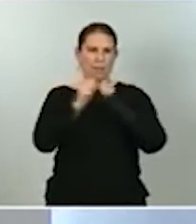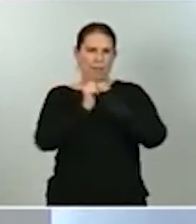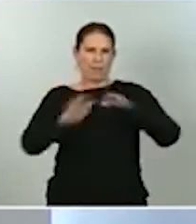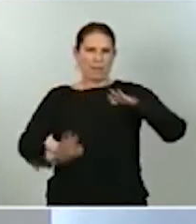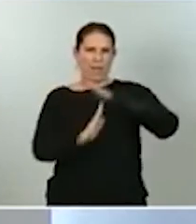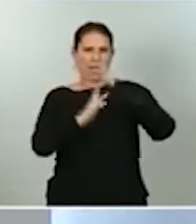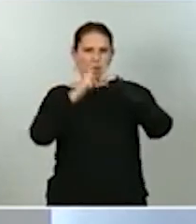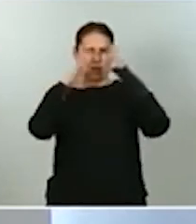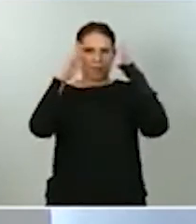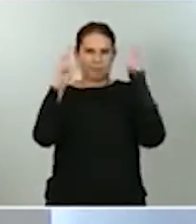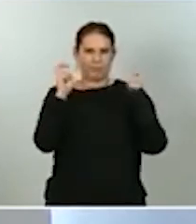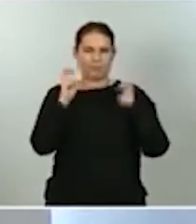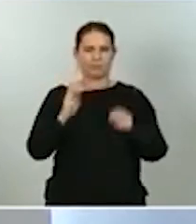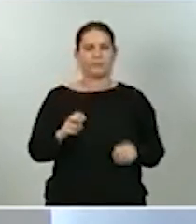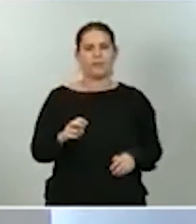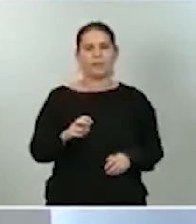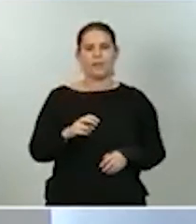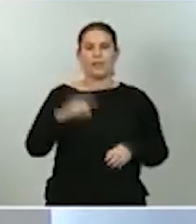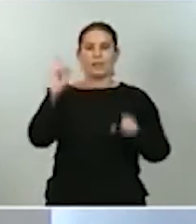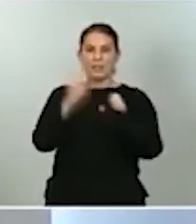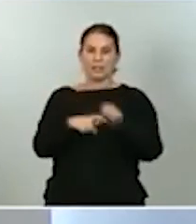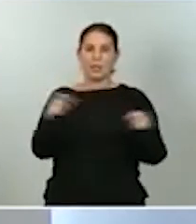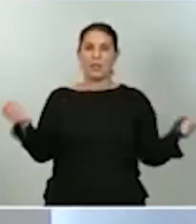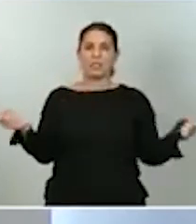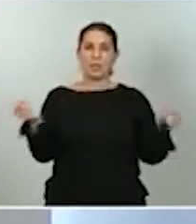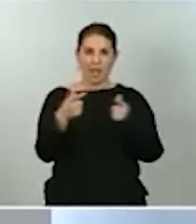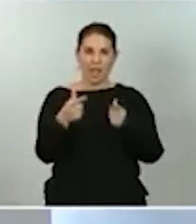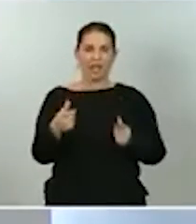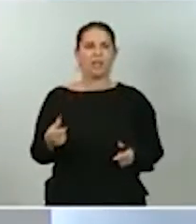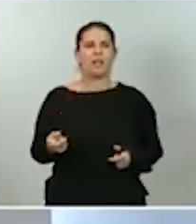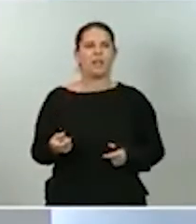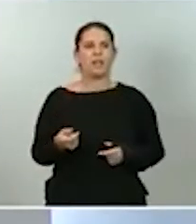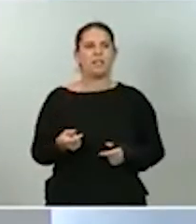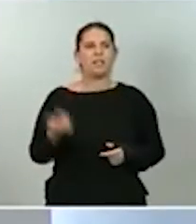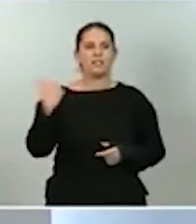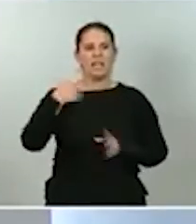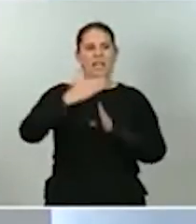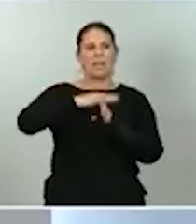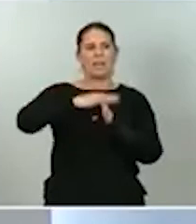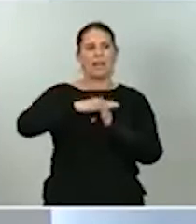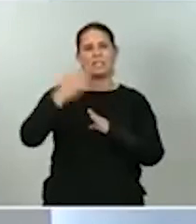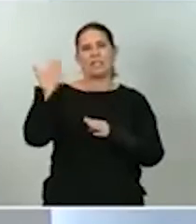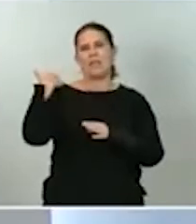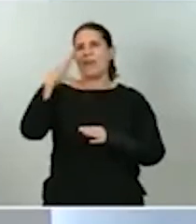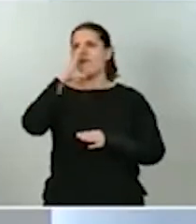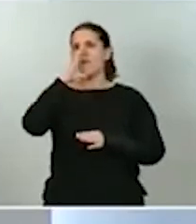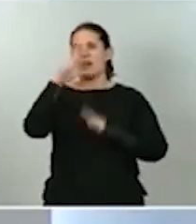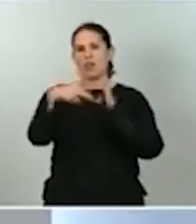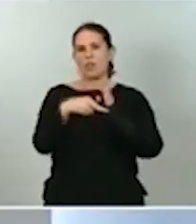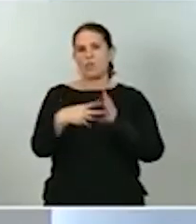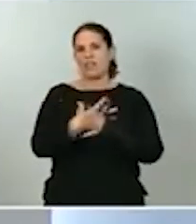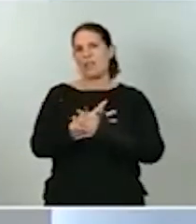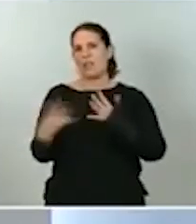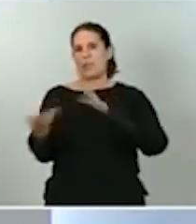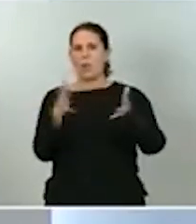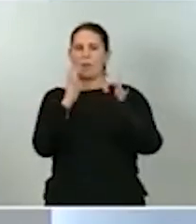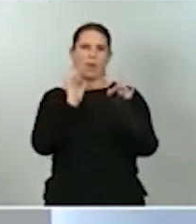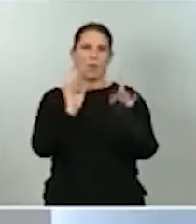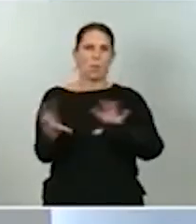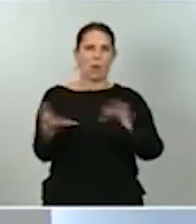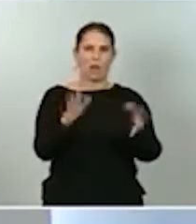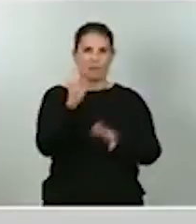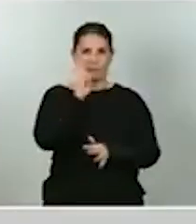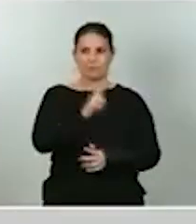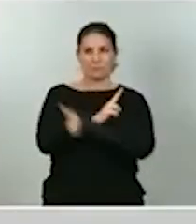actual de afiliación a la seguridad social ha alcanzado ya los niveles de febrero de 2019, como se ve en el gráfico que tienen